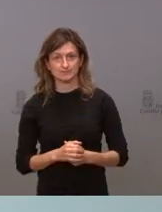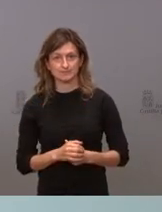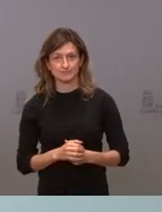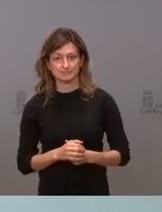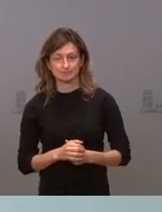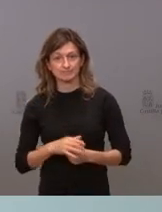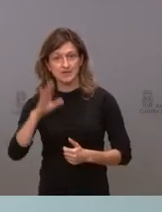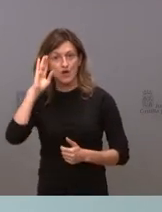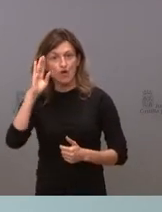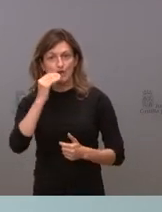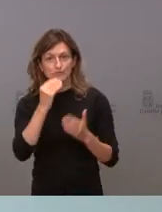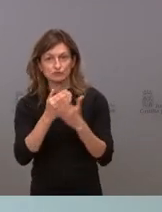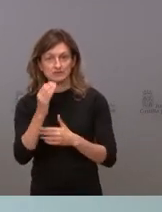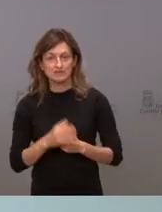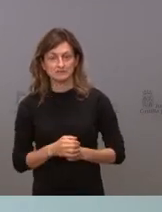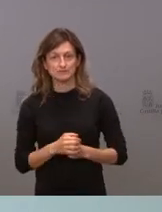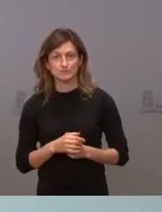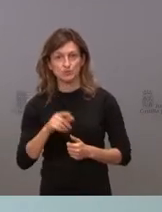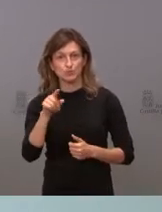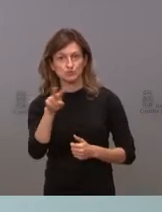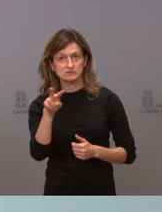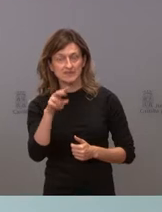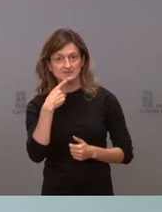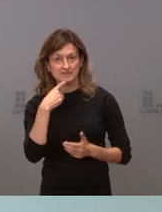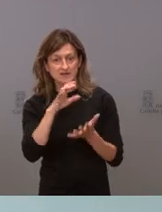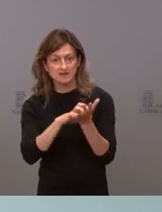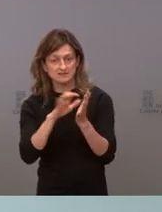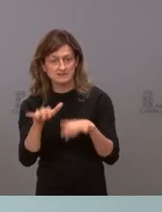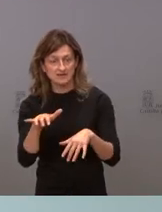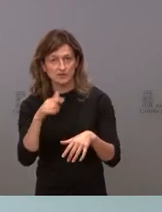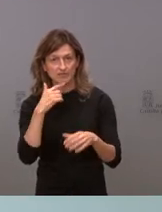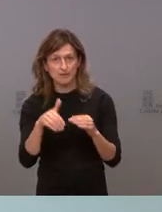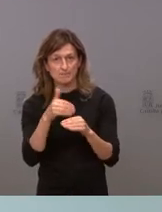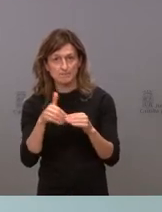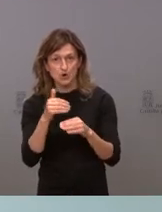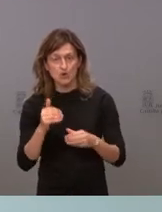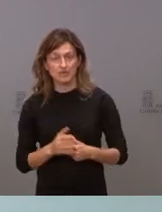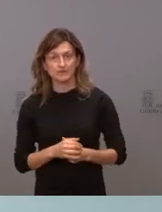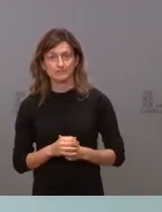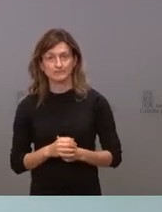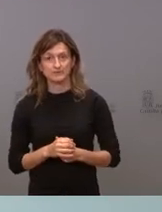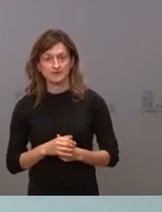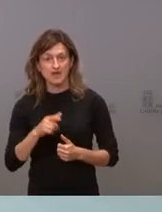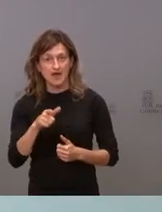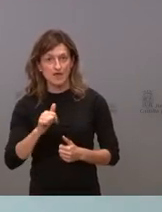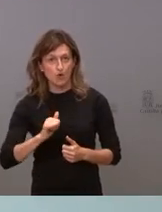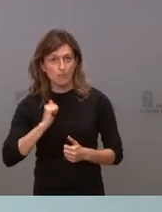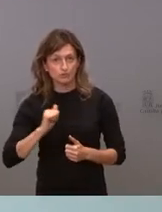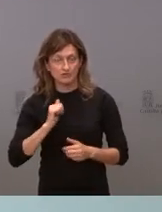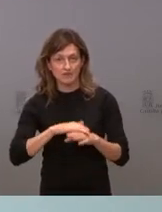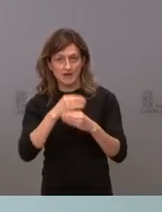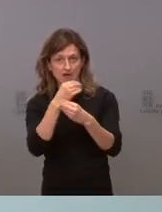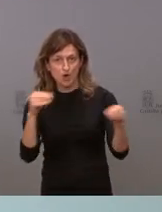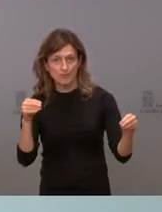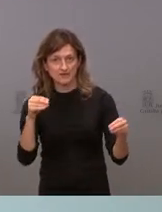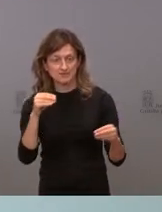Sí, hola, buenos días. Ustedes han dicho que Castilla y León se va a poner de moda y que aquí hay una oportunidad para los jóvenes,